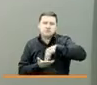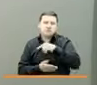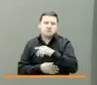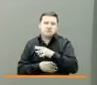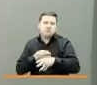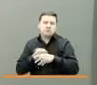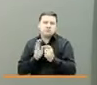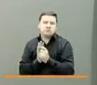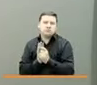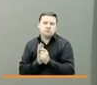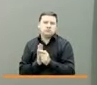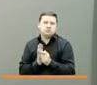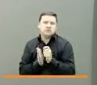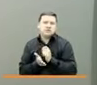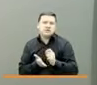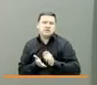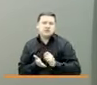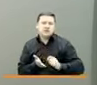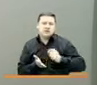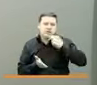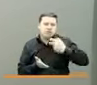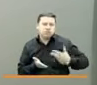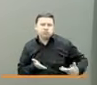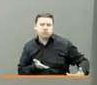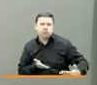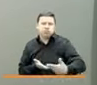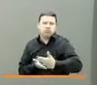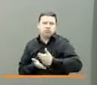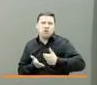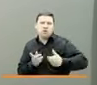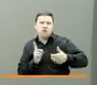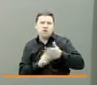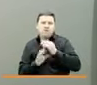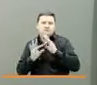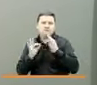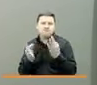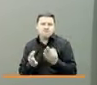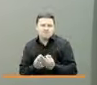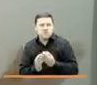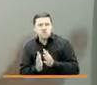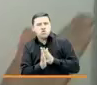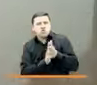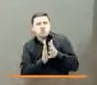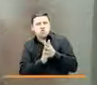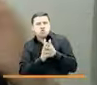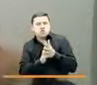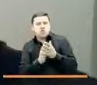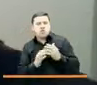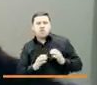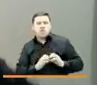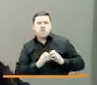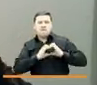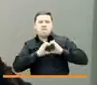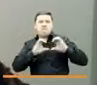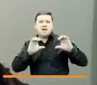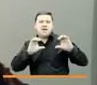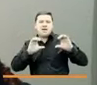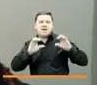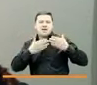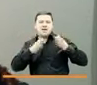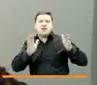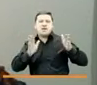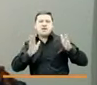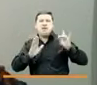escritor e historiador, logró que las familias le contaran y abrieran sus corazones porque por fin fueron